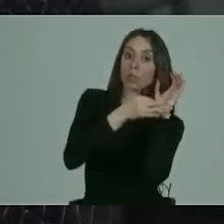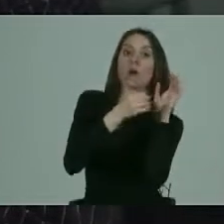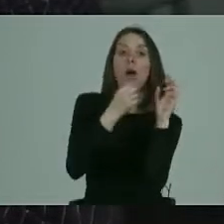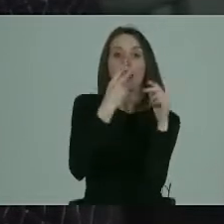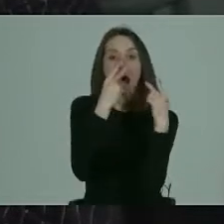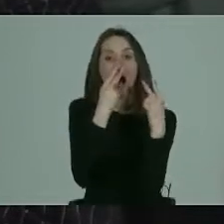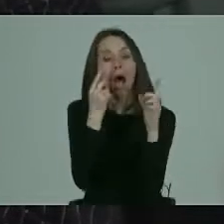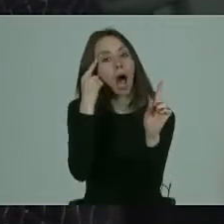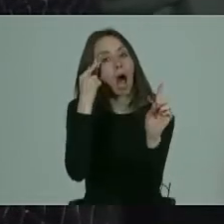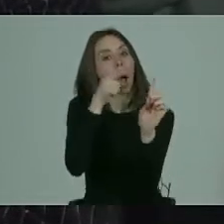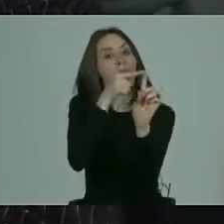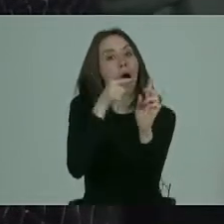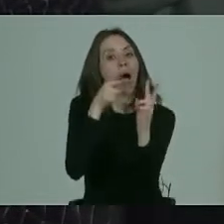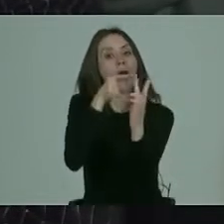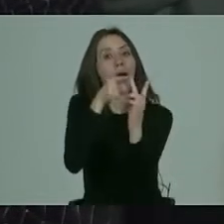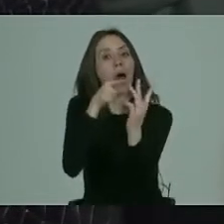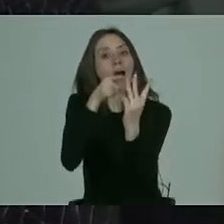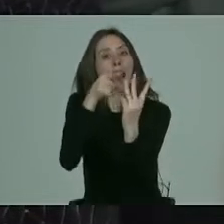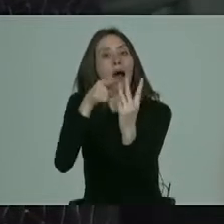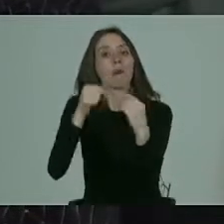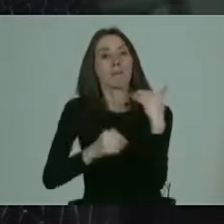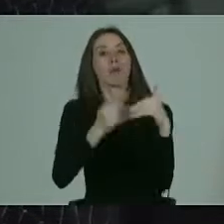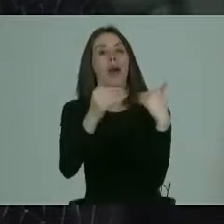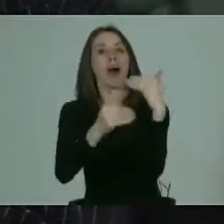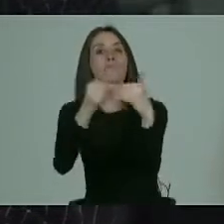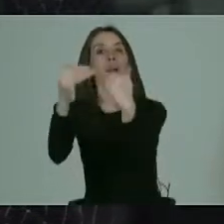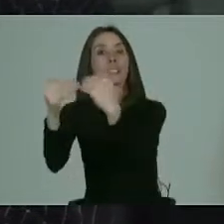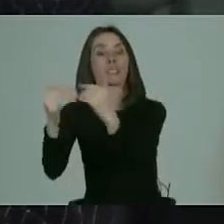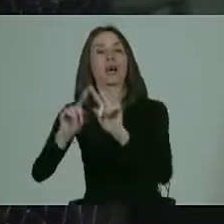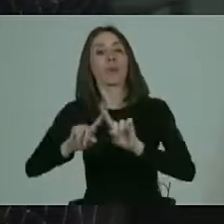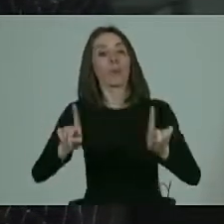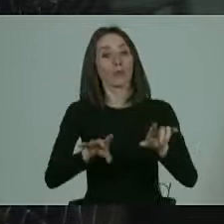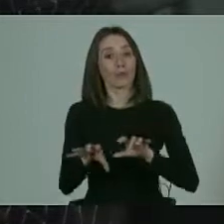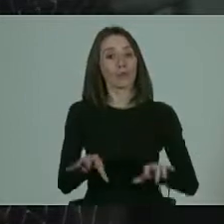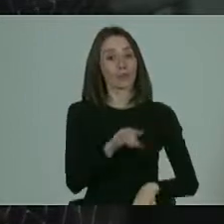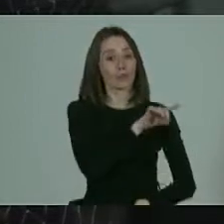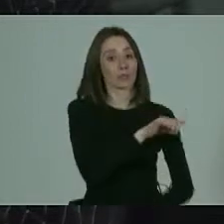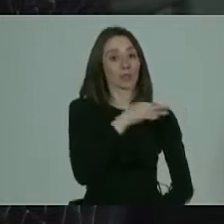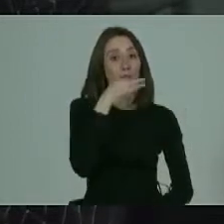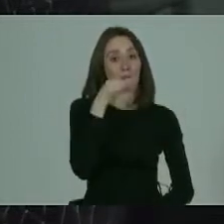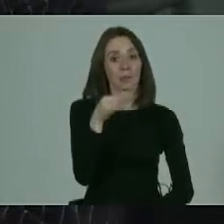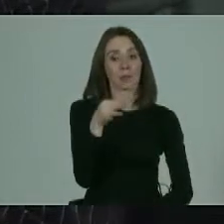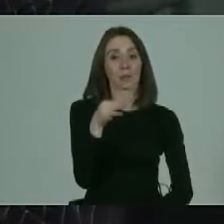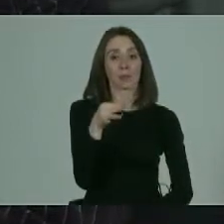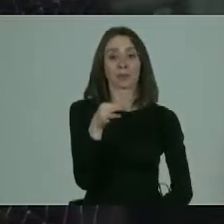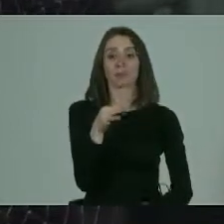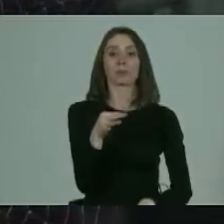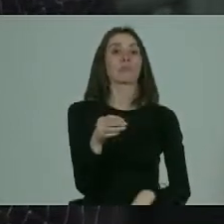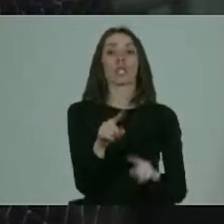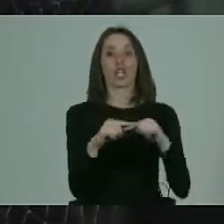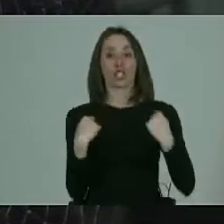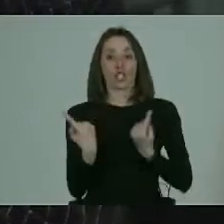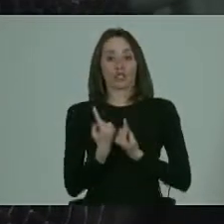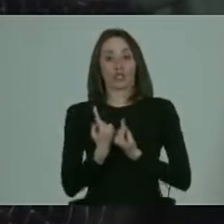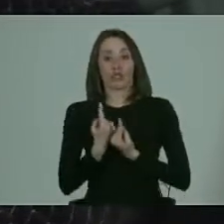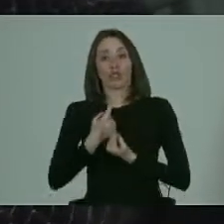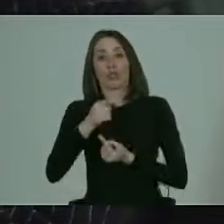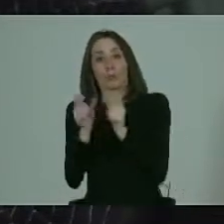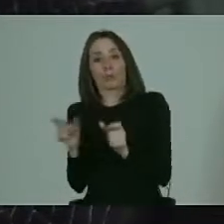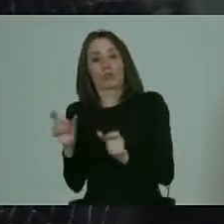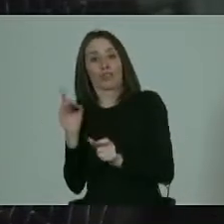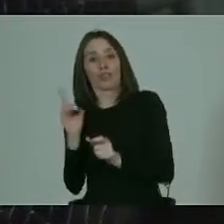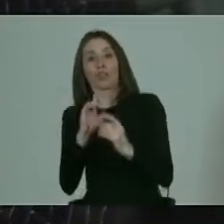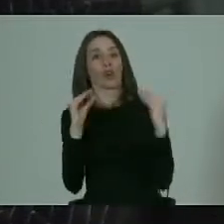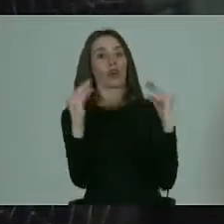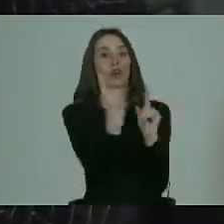ciertos puertos donde vamos a poder ir avanzando. Ahora, pero hay otra cosa que tú apuntaste que es el hecho que ni siquiera lo conversamos entre nosotros, pero